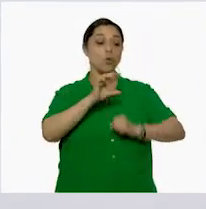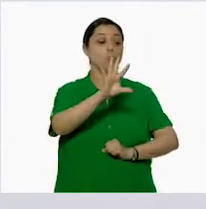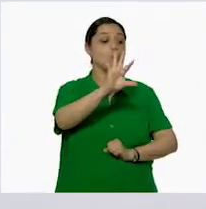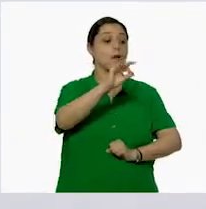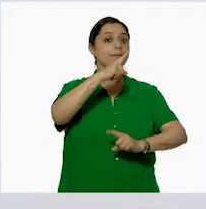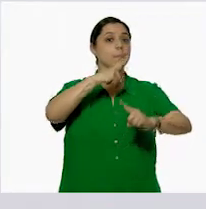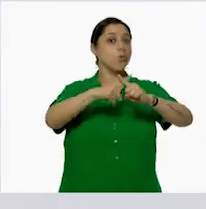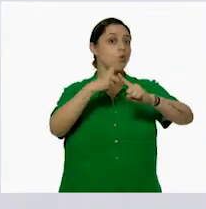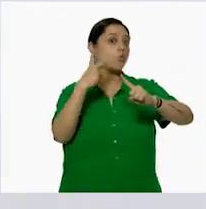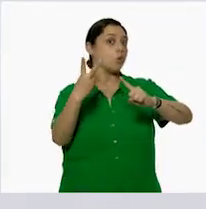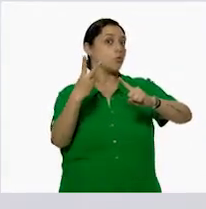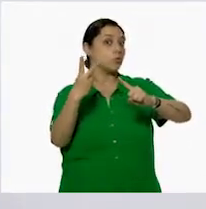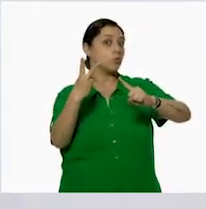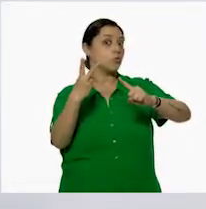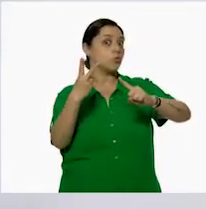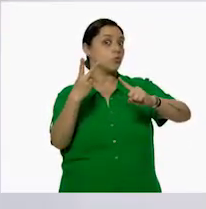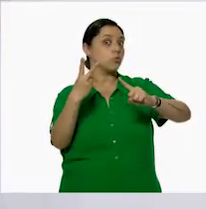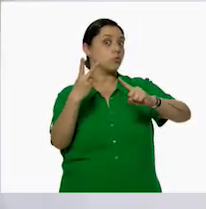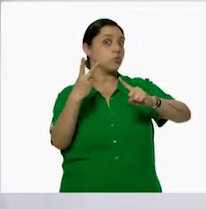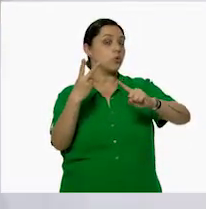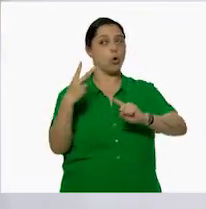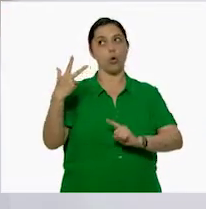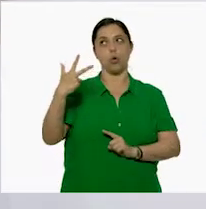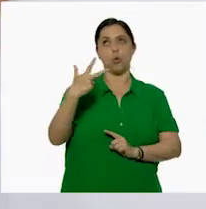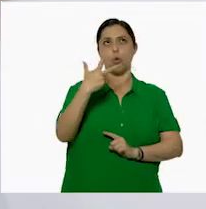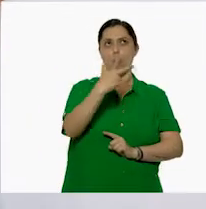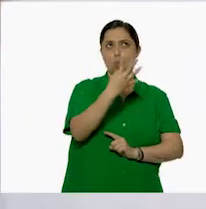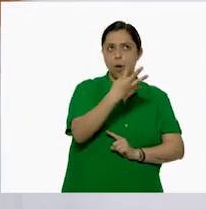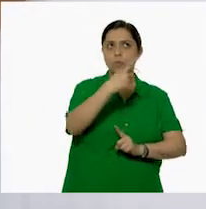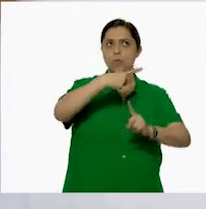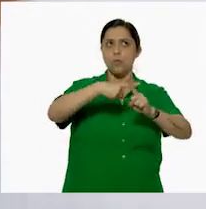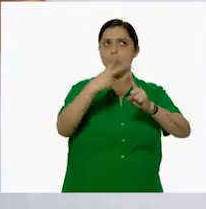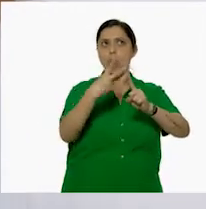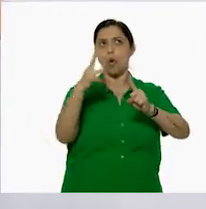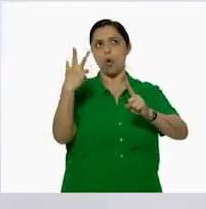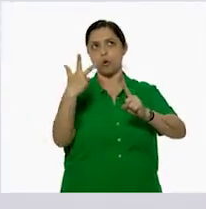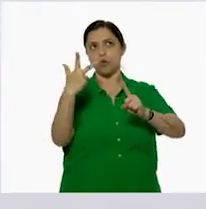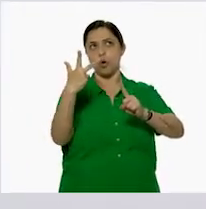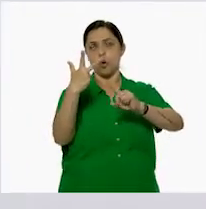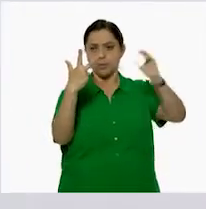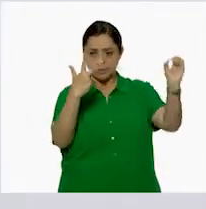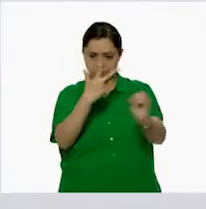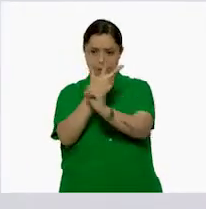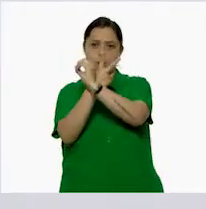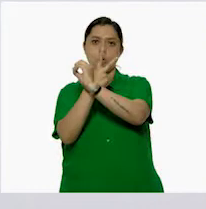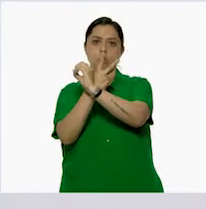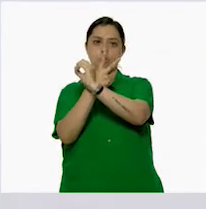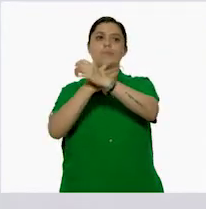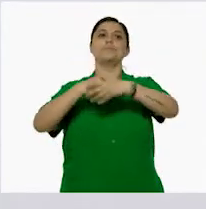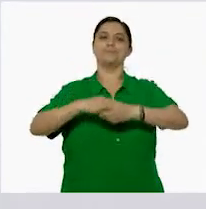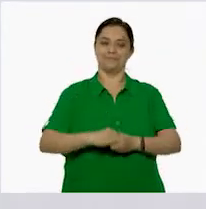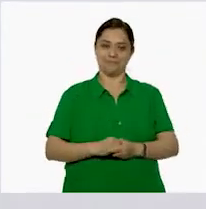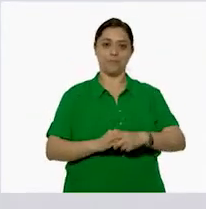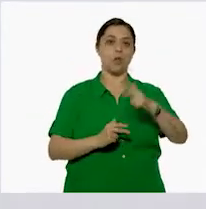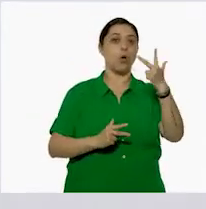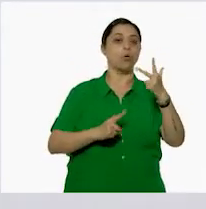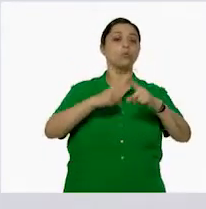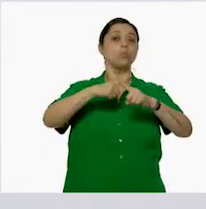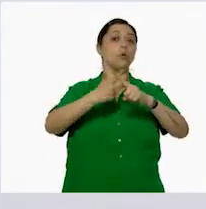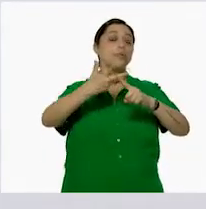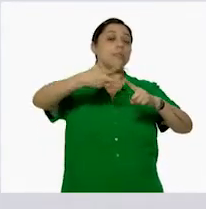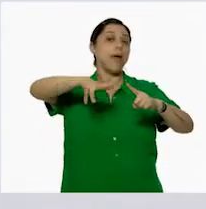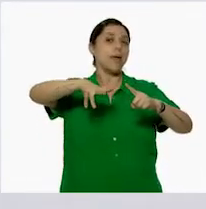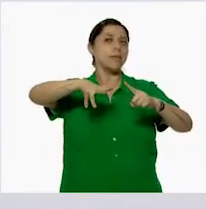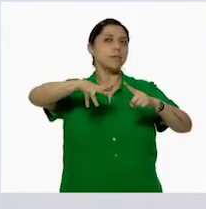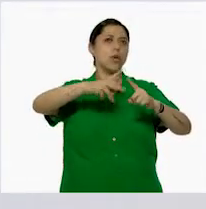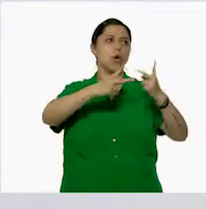2. Sería 4 por 2, 8. Muy bien. Y le agrego el 0. Así es. Jenny, 8 por 10. 8